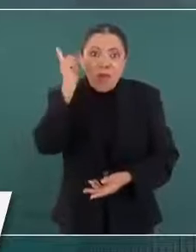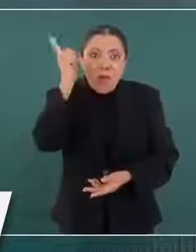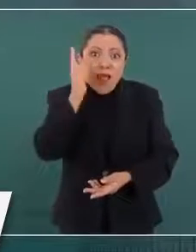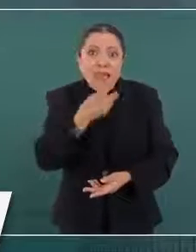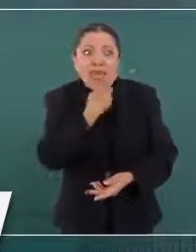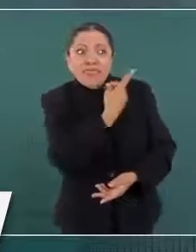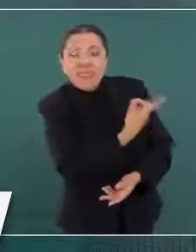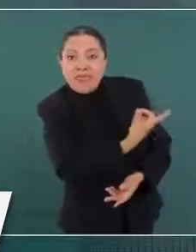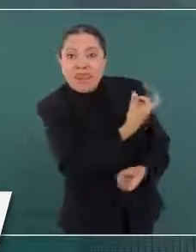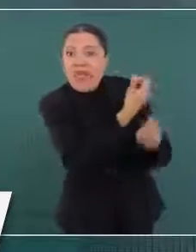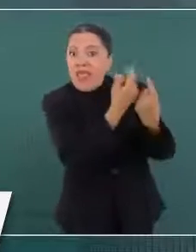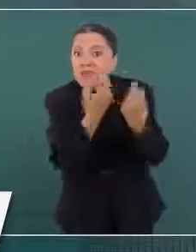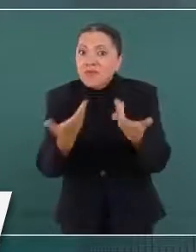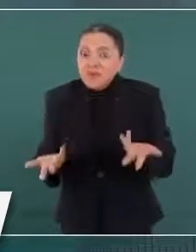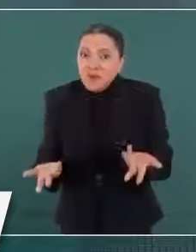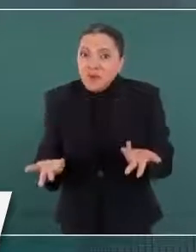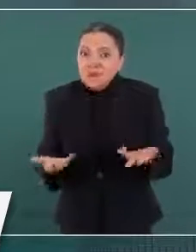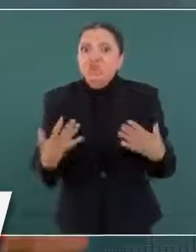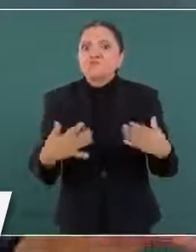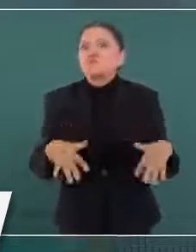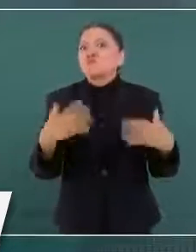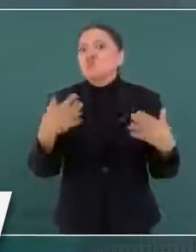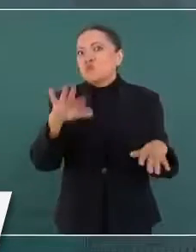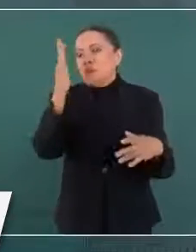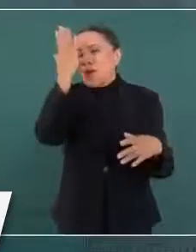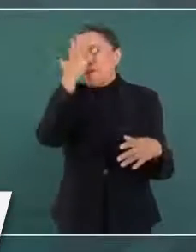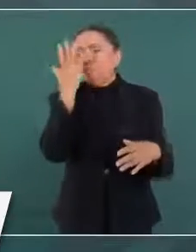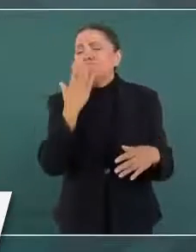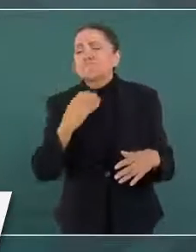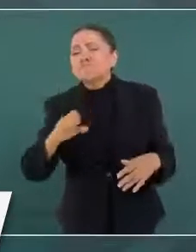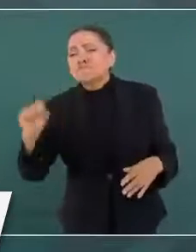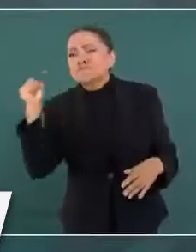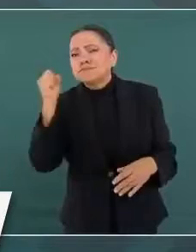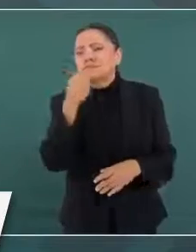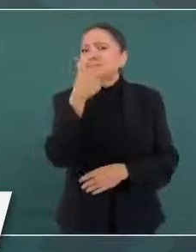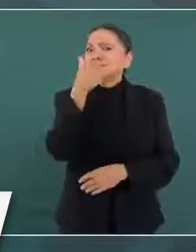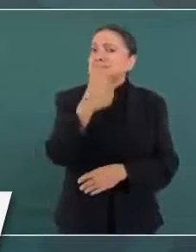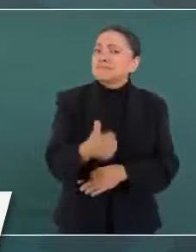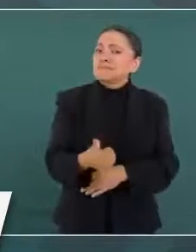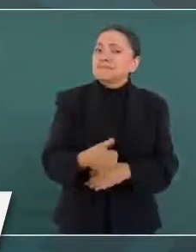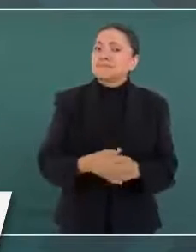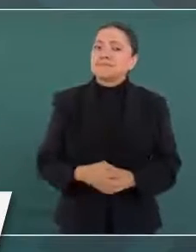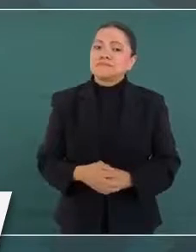extraordinario. ¿Usted se lo pedía?